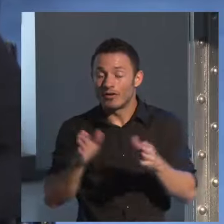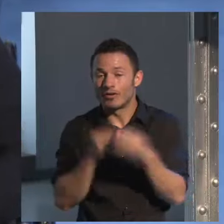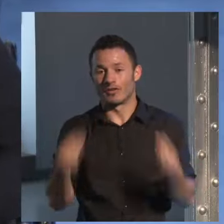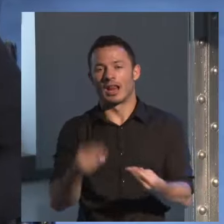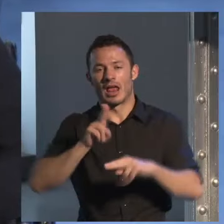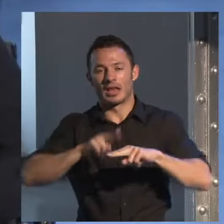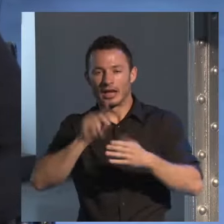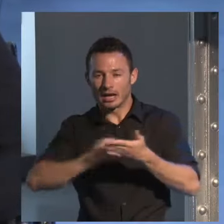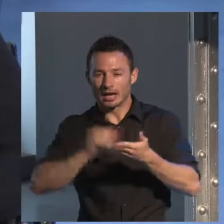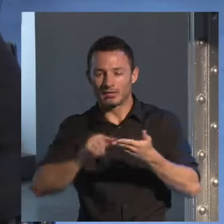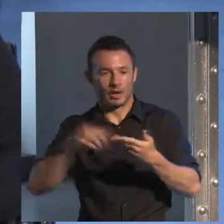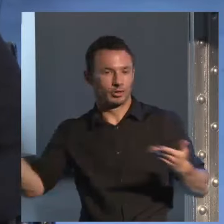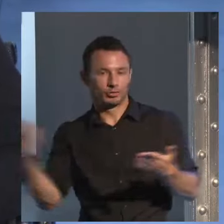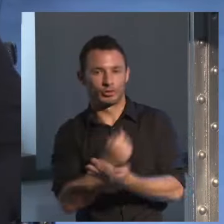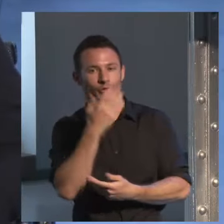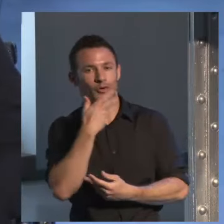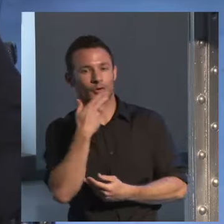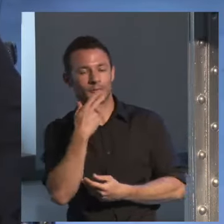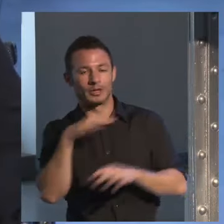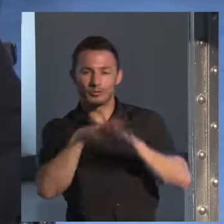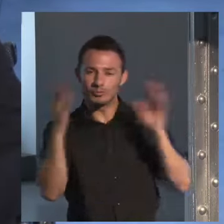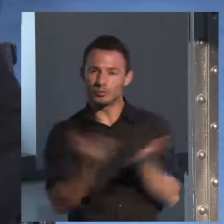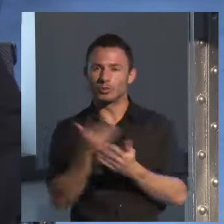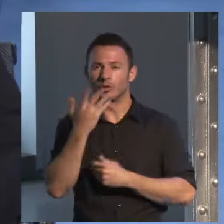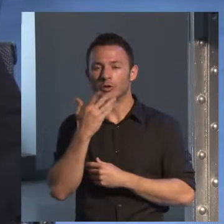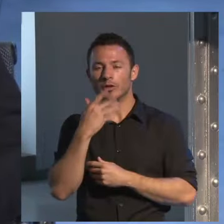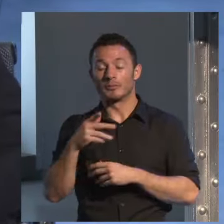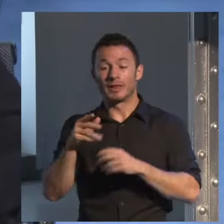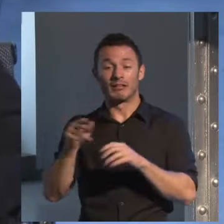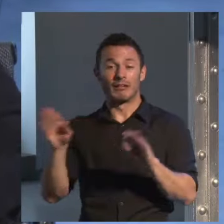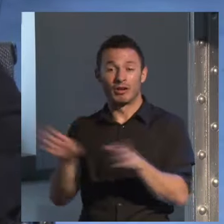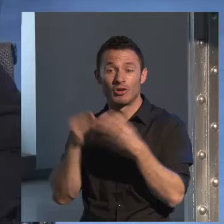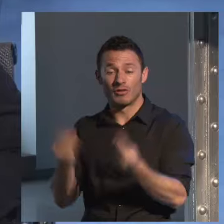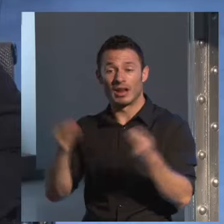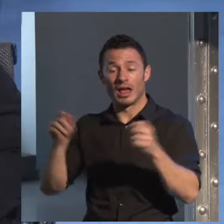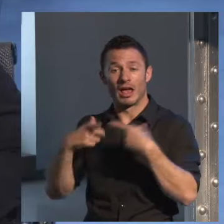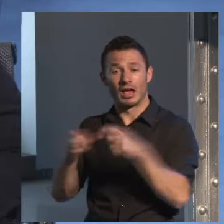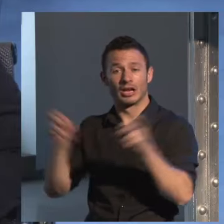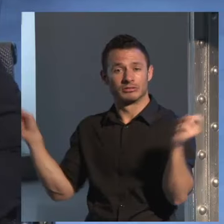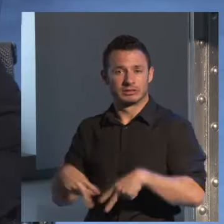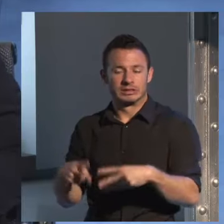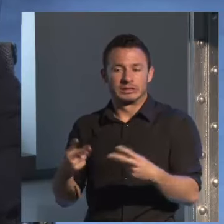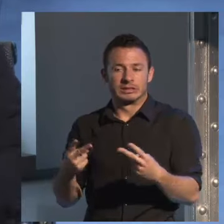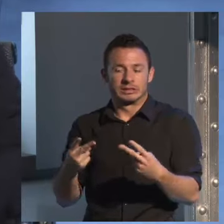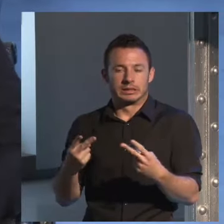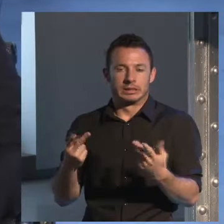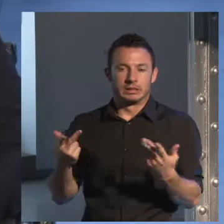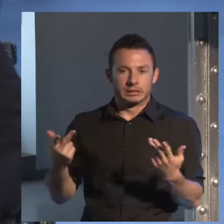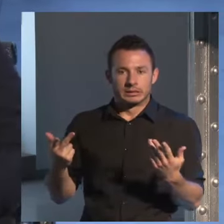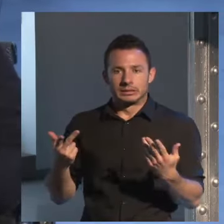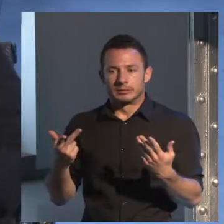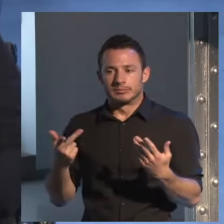más transitado, más conocido, que una novela sin género donde te enfrentas a querer contar una historia sin